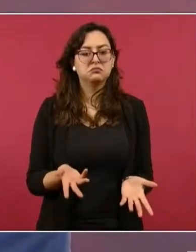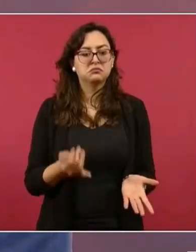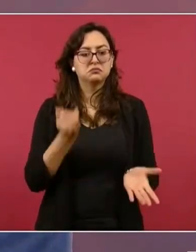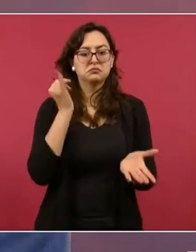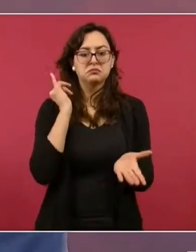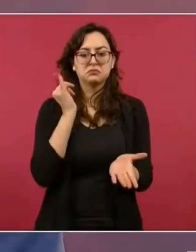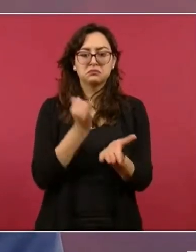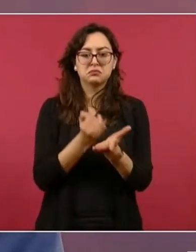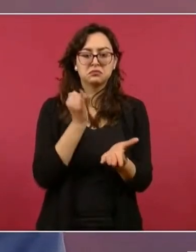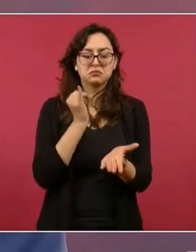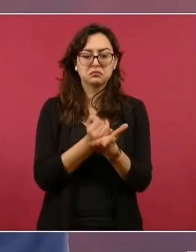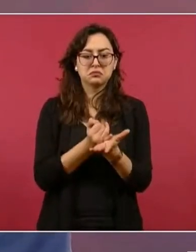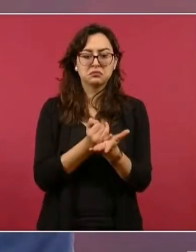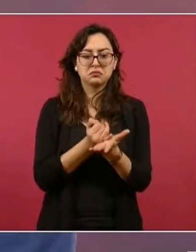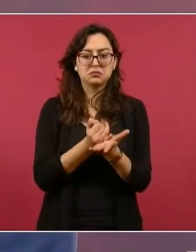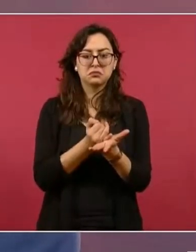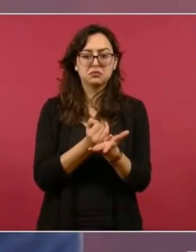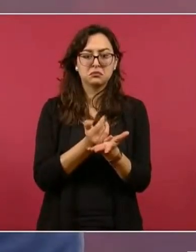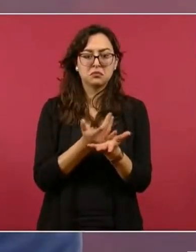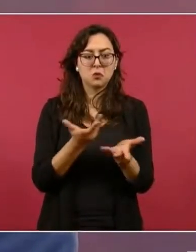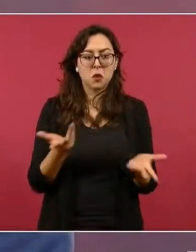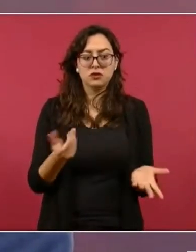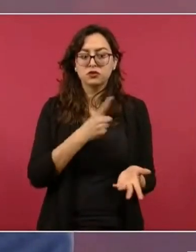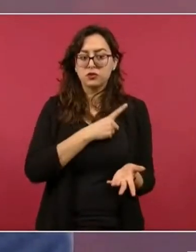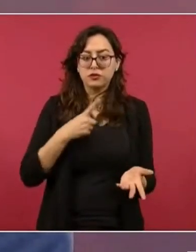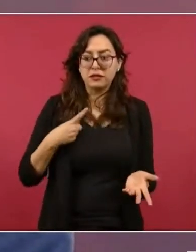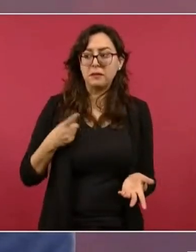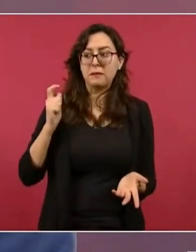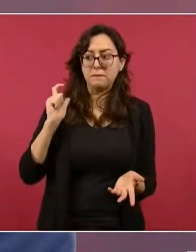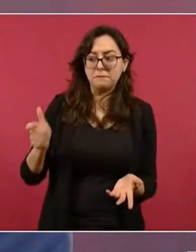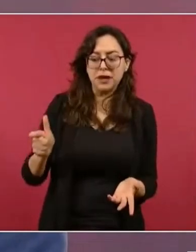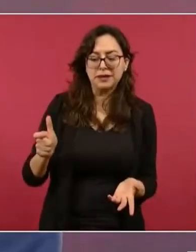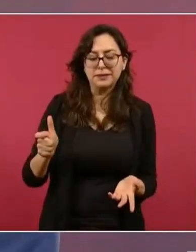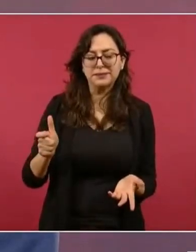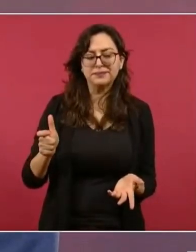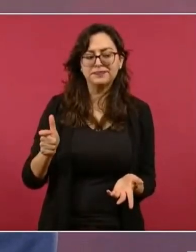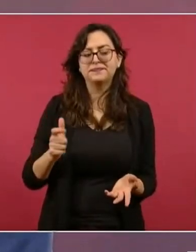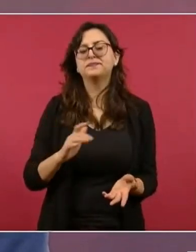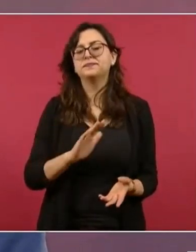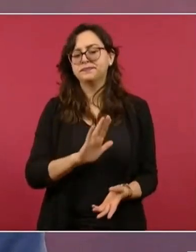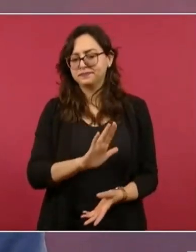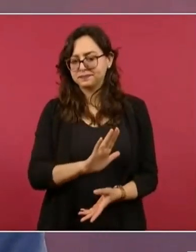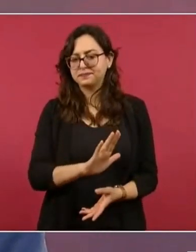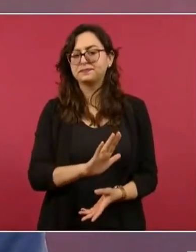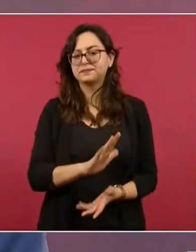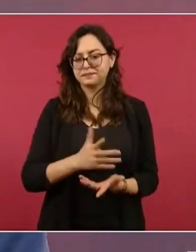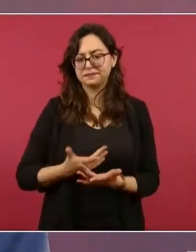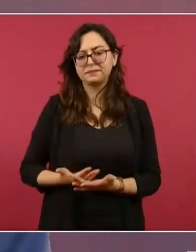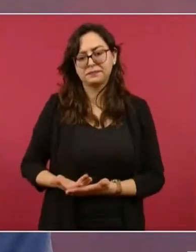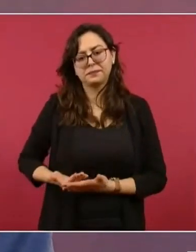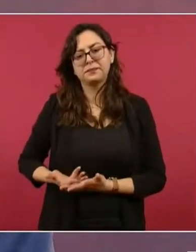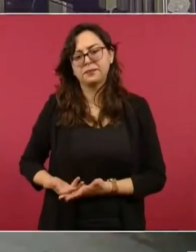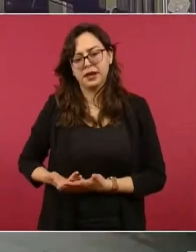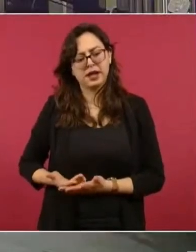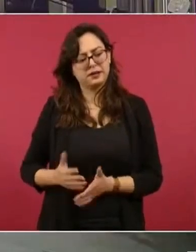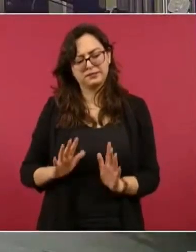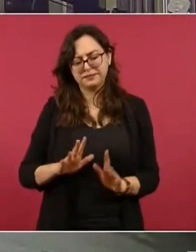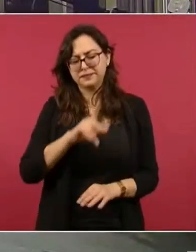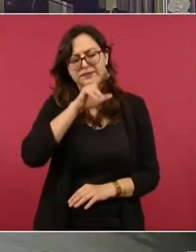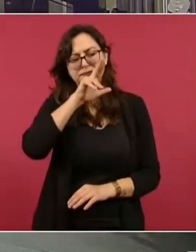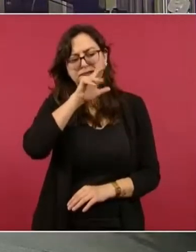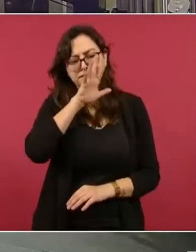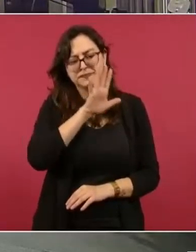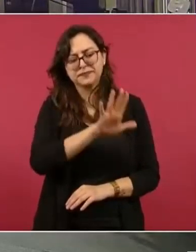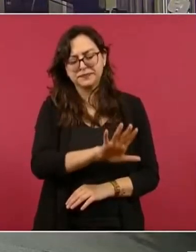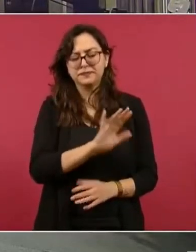deudas al Estado mexicano, al